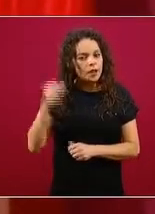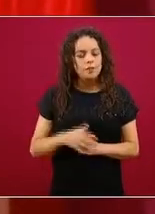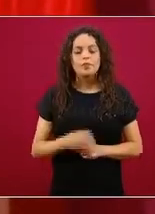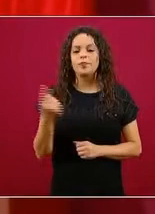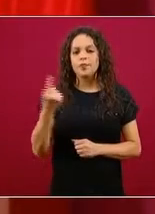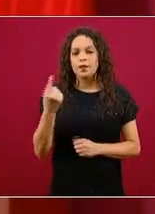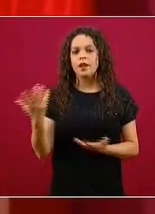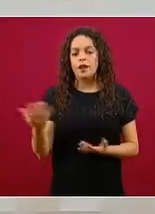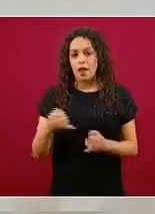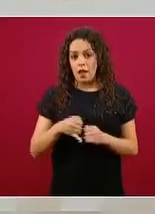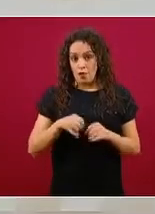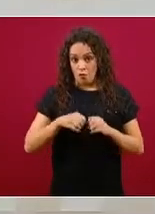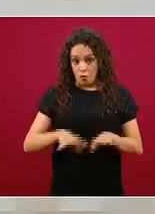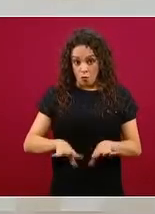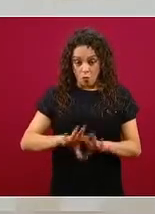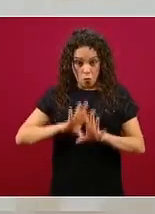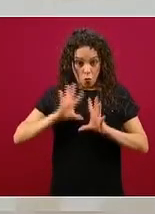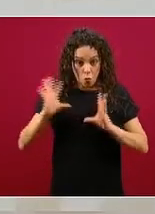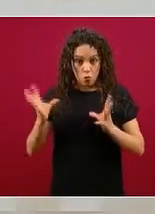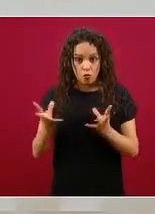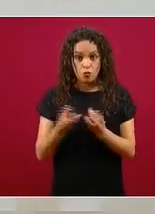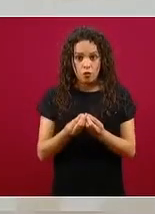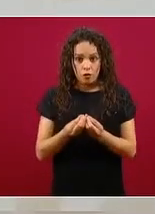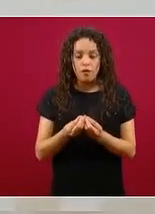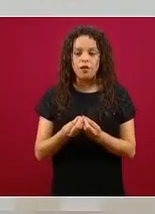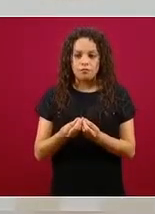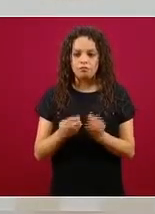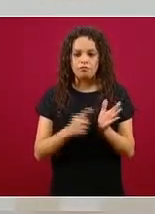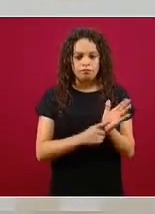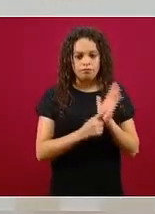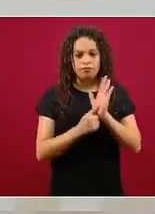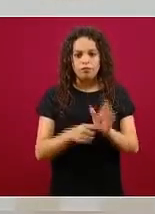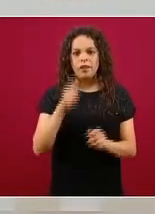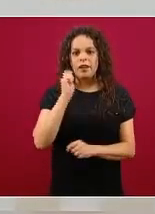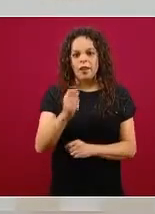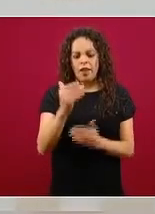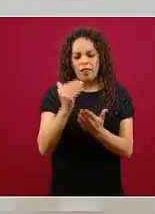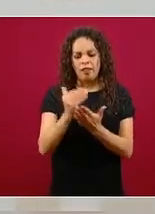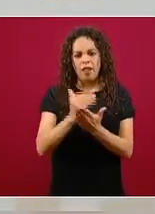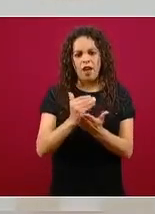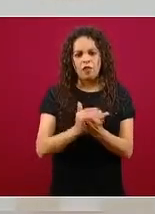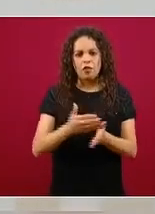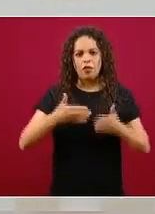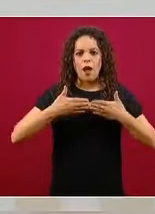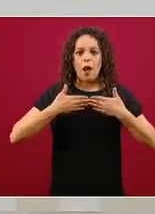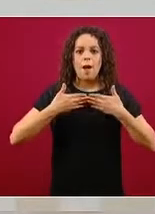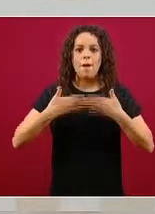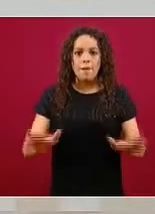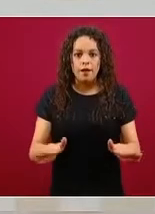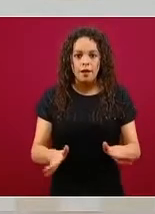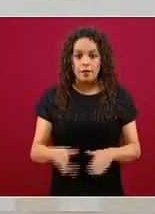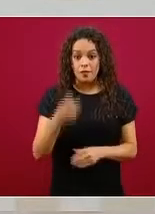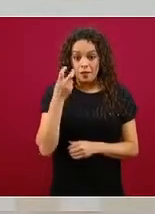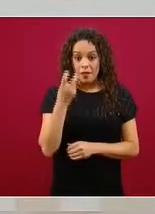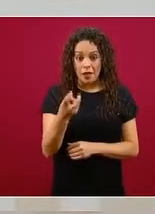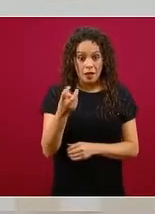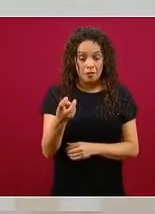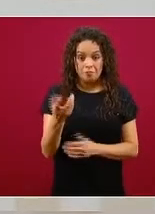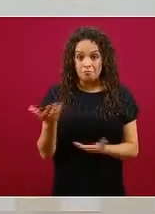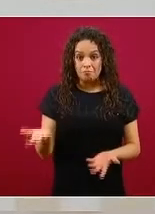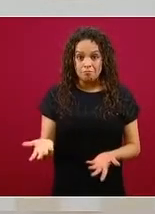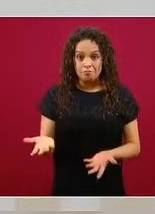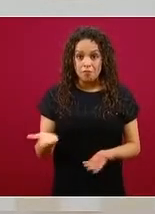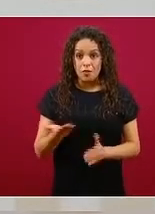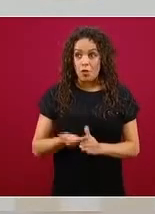toda la información que tenemos en forma de datos abiertos. Esto es inusual, esto no había ocurrido en los datos